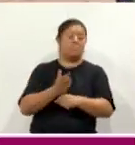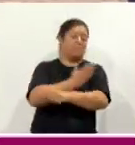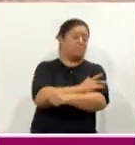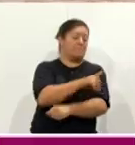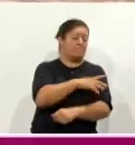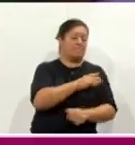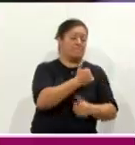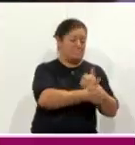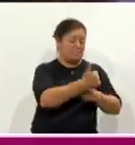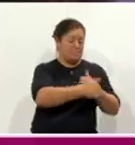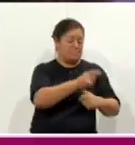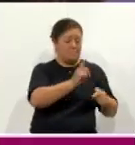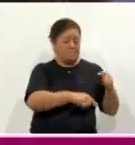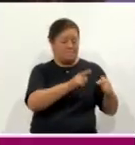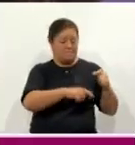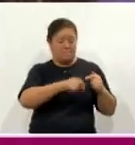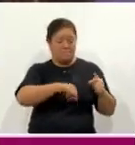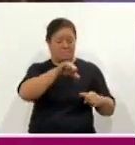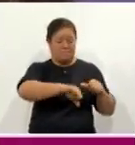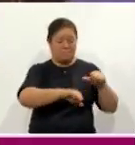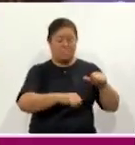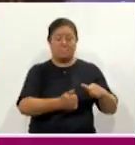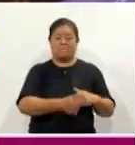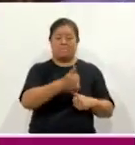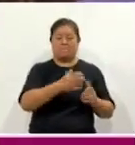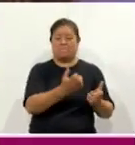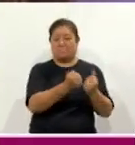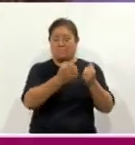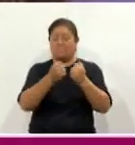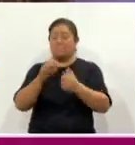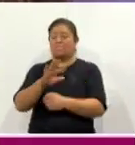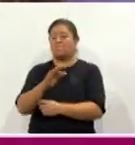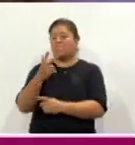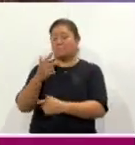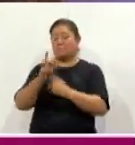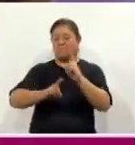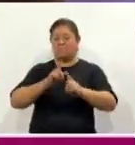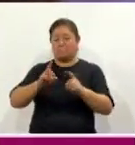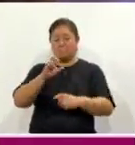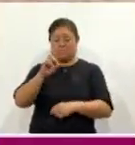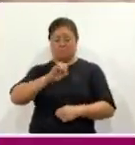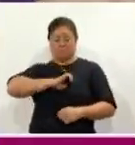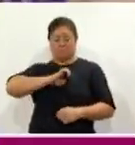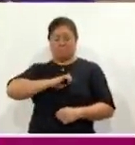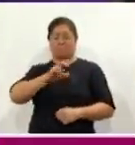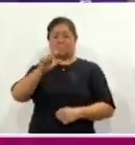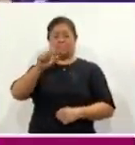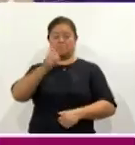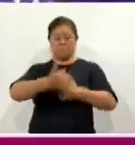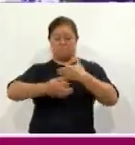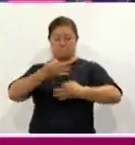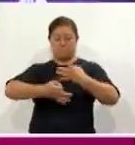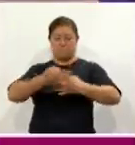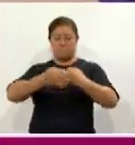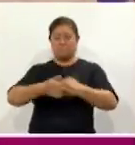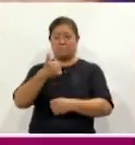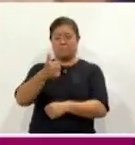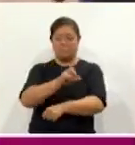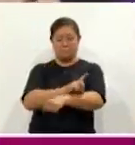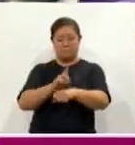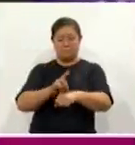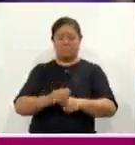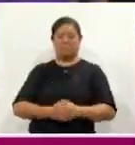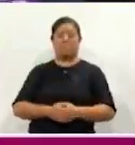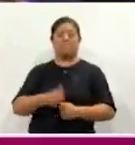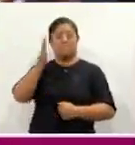eliminatoria y finales. De esta forma, la entidad recibirá 48 deportistas, 30 entrenadores, 20 jueces y 6 delegados. La sede